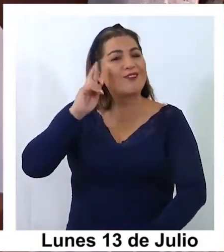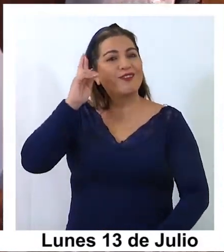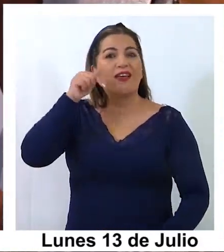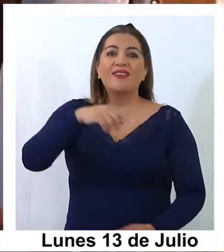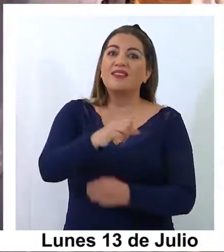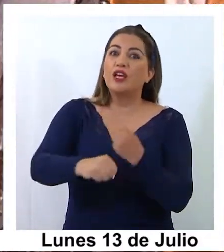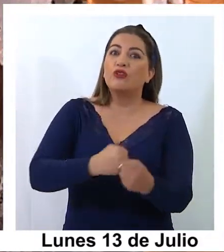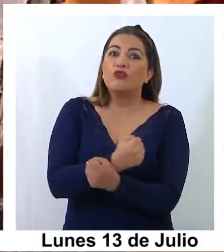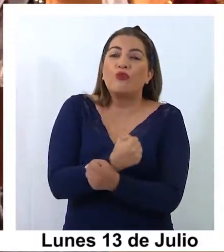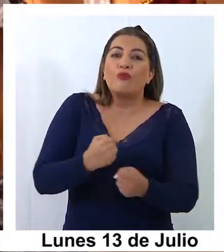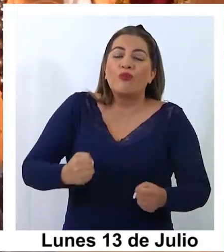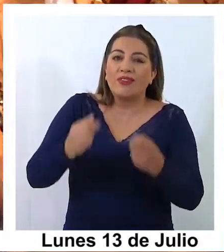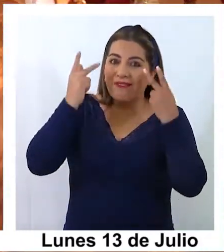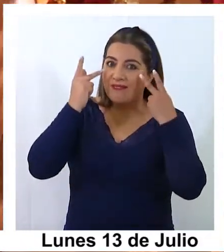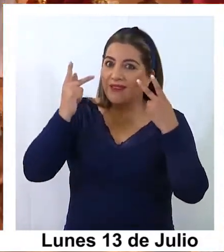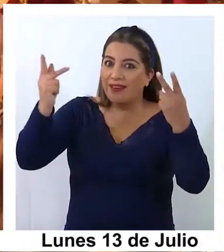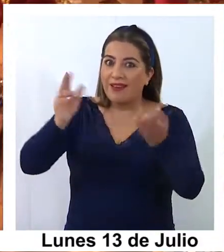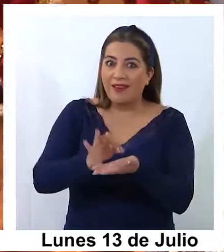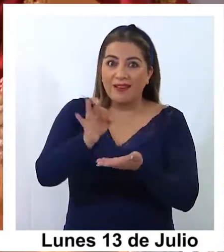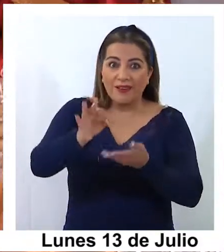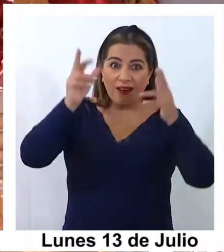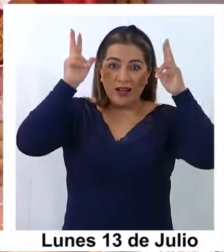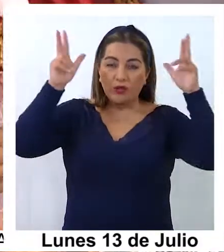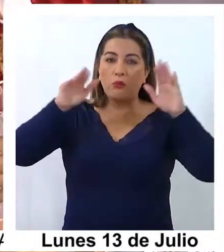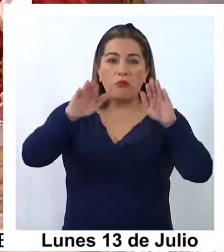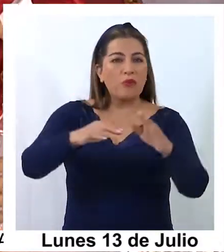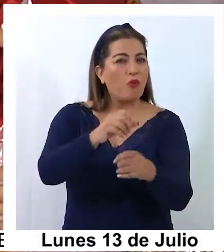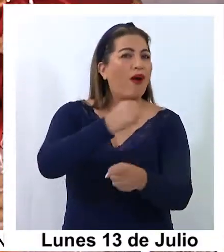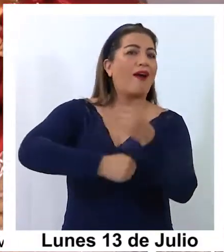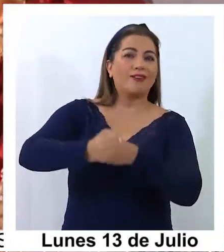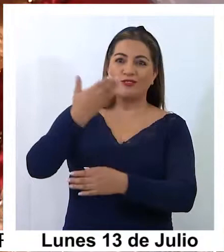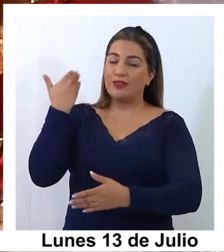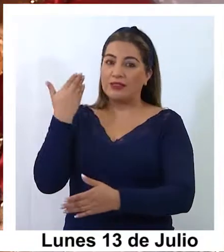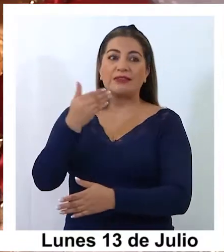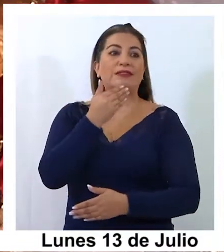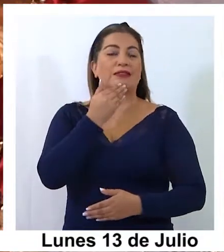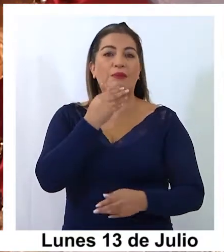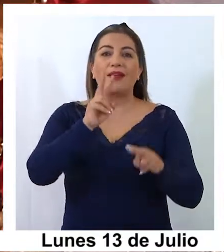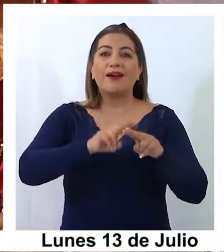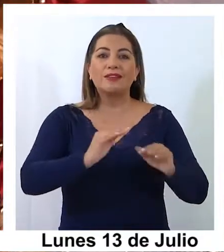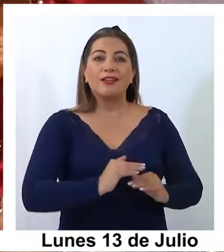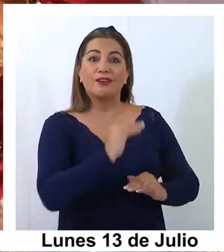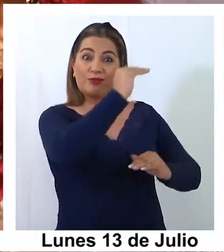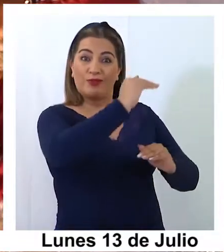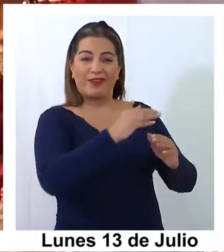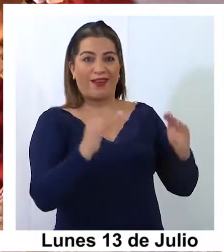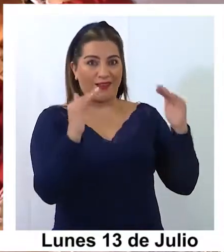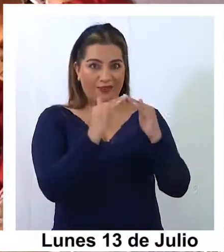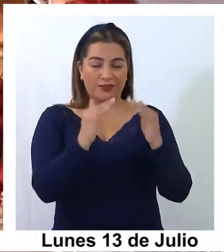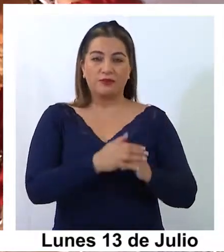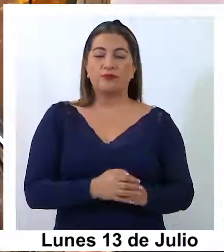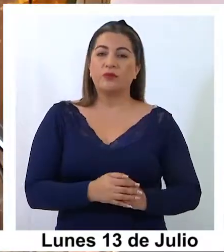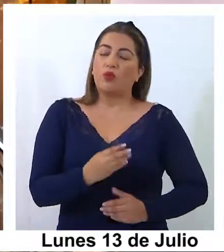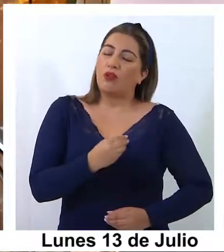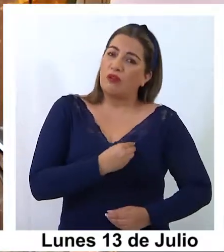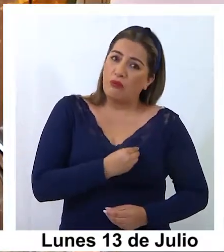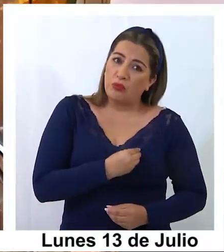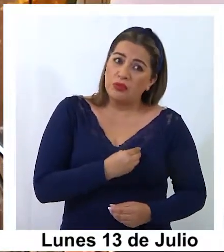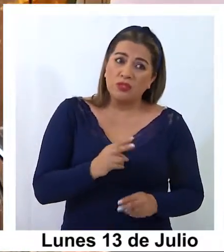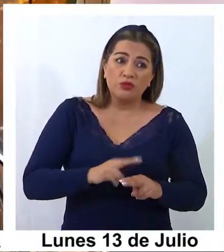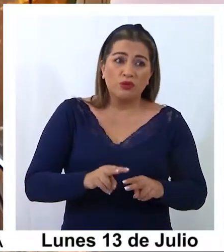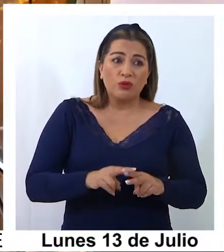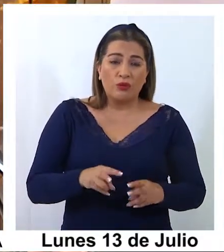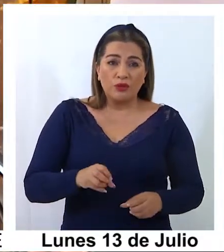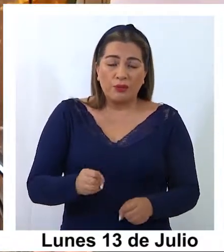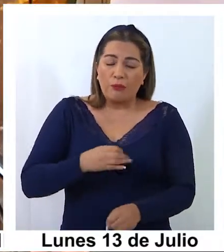año no podrá ir hasta el santuario, como todos los años. Ella también le hizo un altar en su casa. Con mucha pena se lo hice,